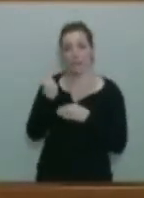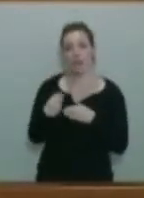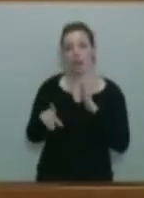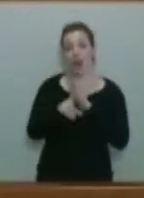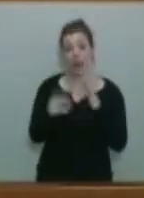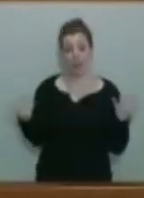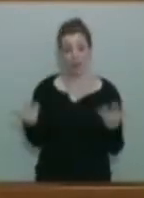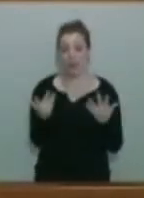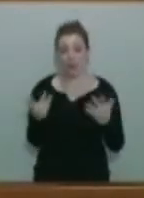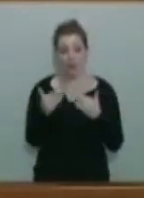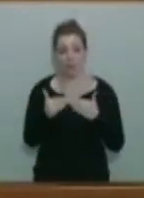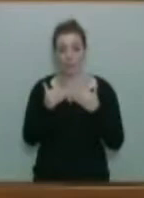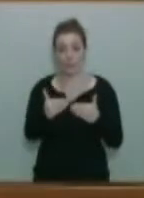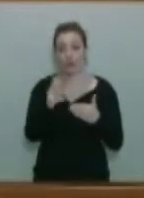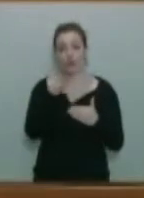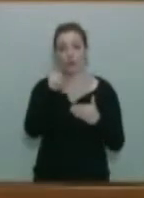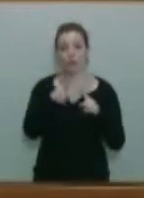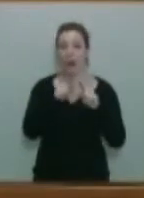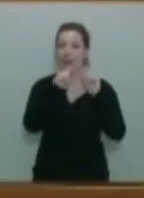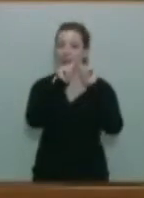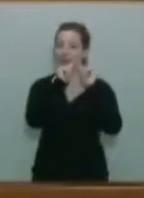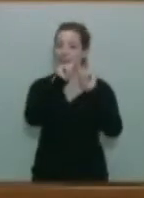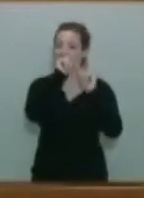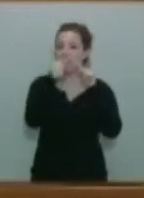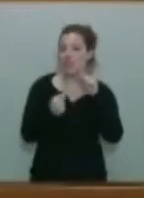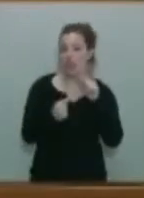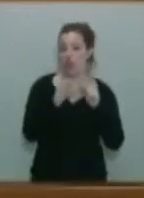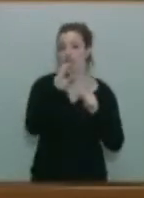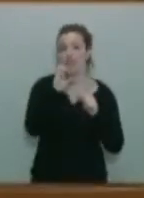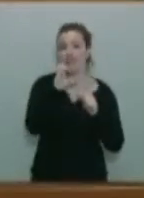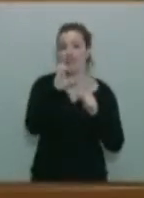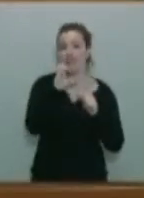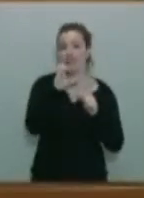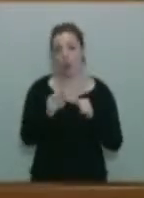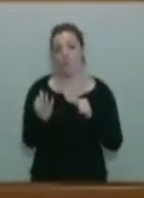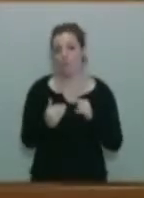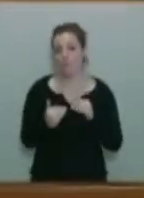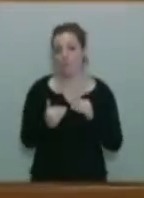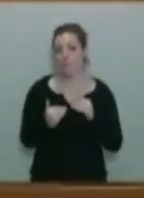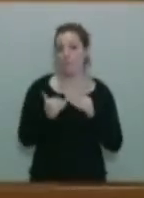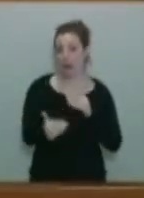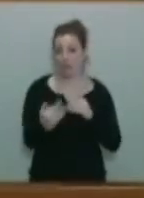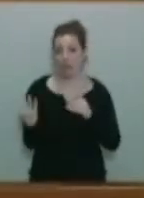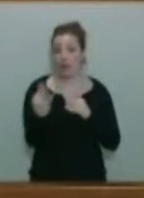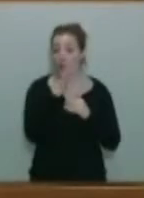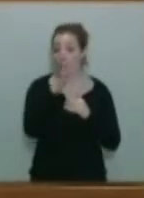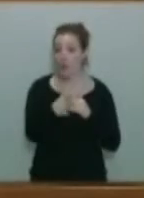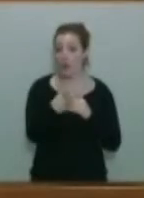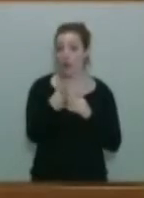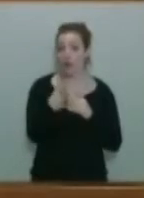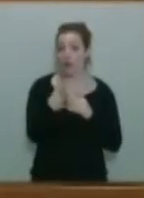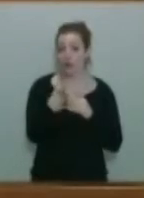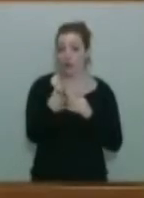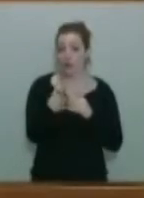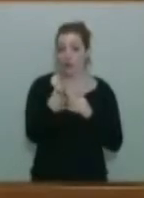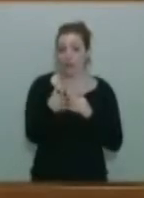más allá del mero diseño de la estructura del SEPA y que, entre otras cuestiones, garantice que el personal de emergencias goce de la condición de agentes de la autoridad